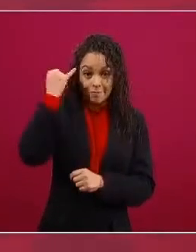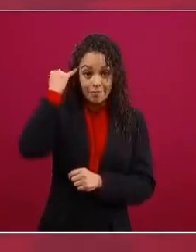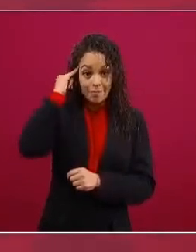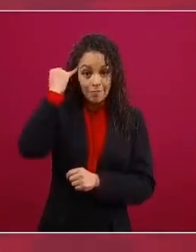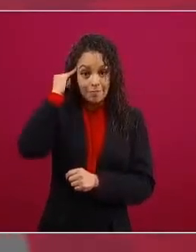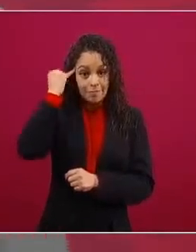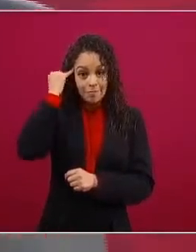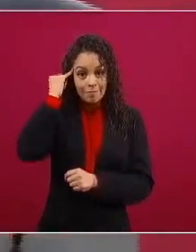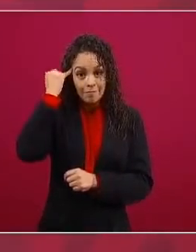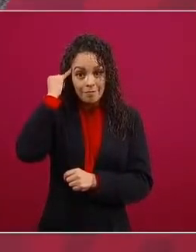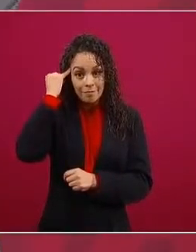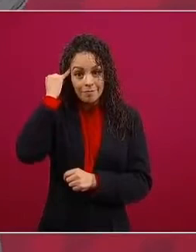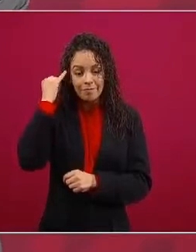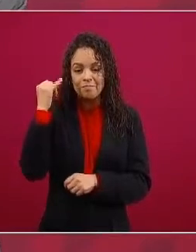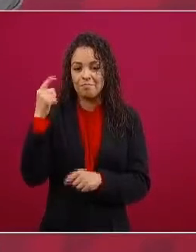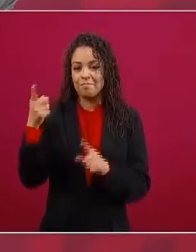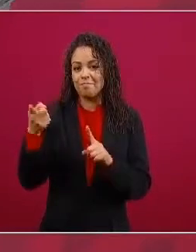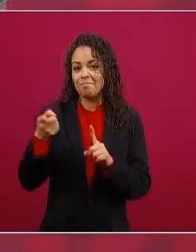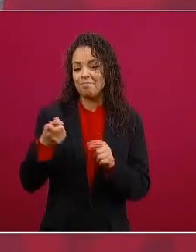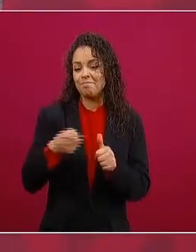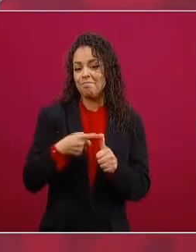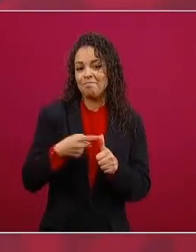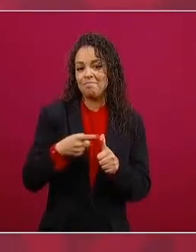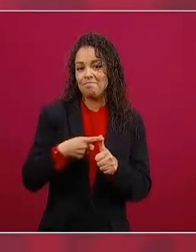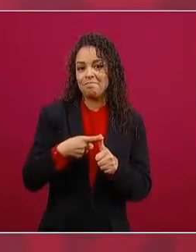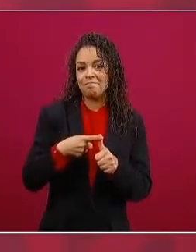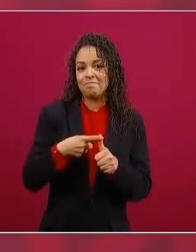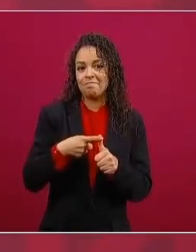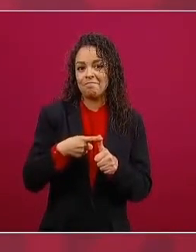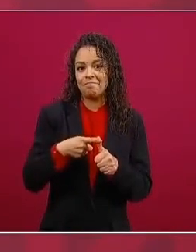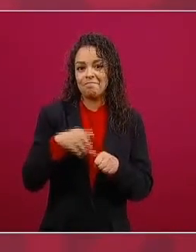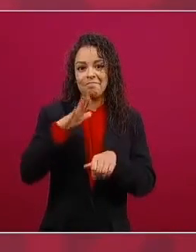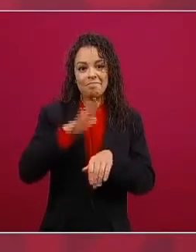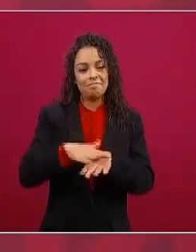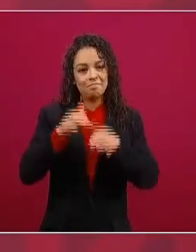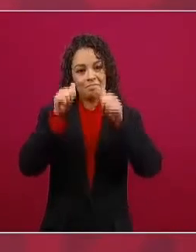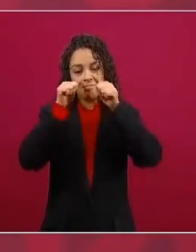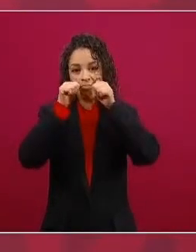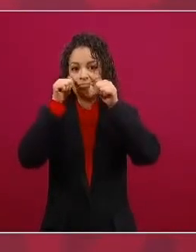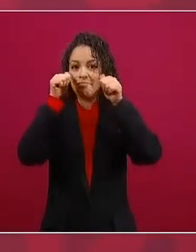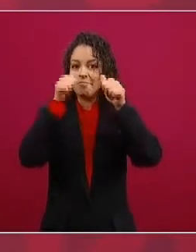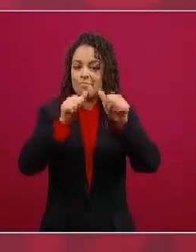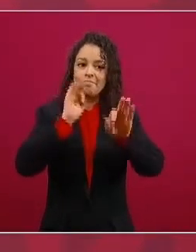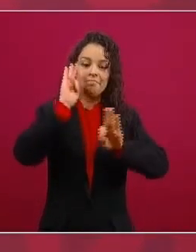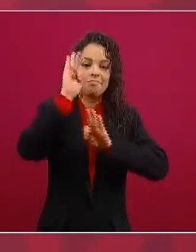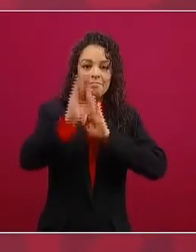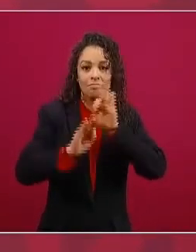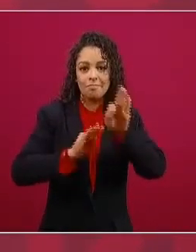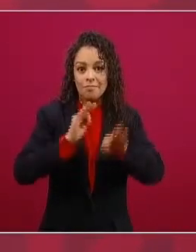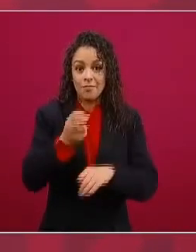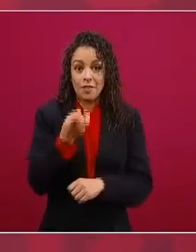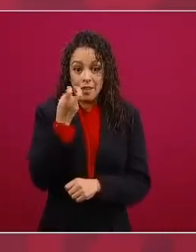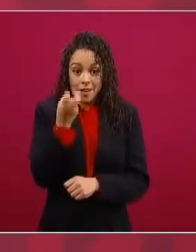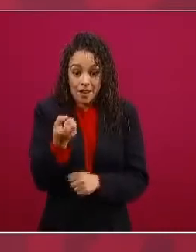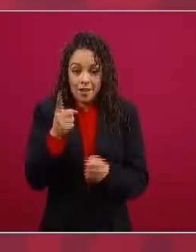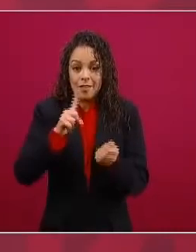preferente eso es cultura eso es apoyo a la cultura